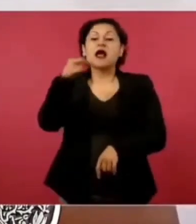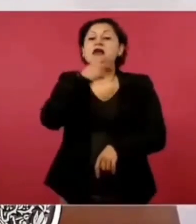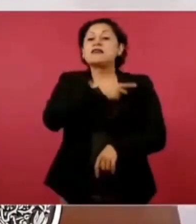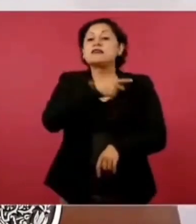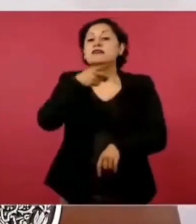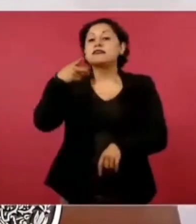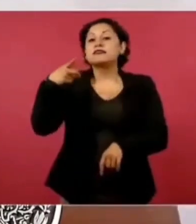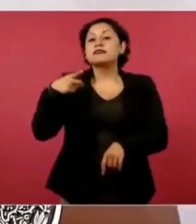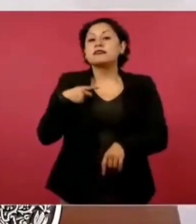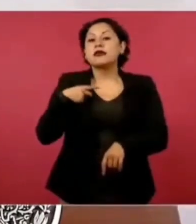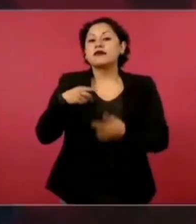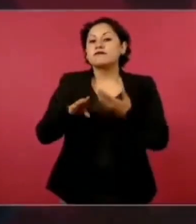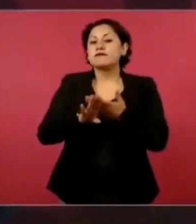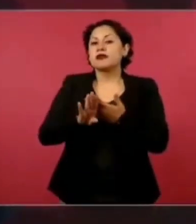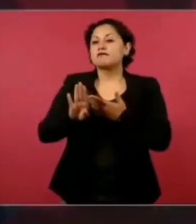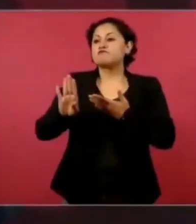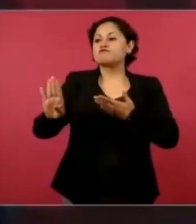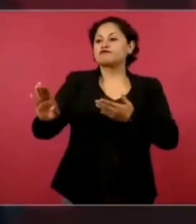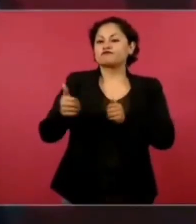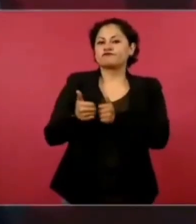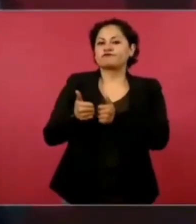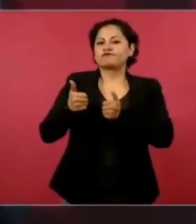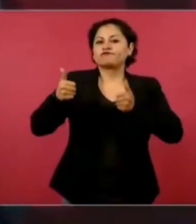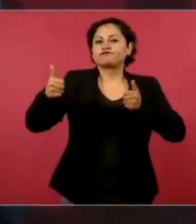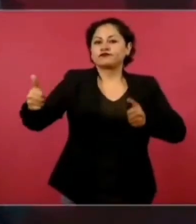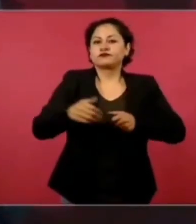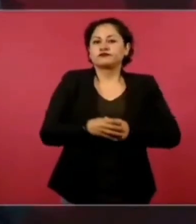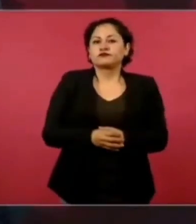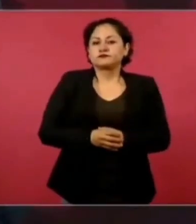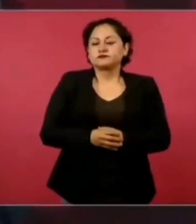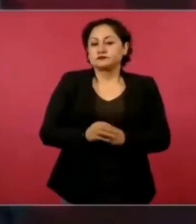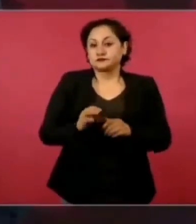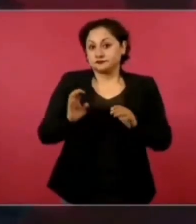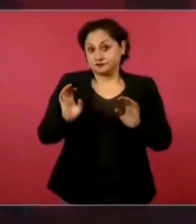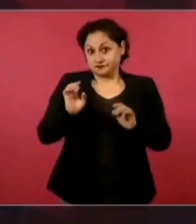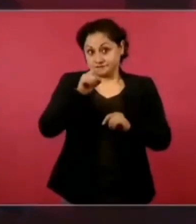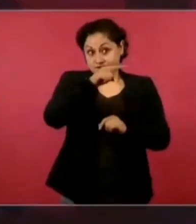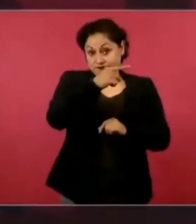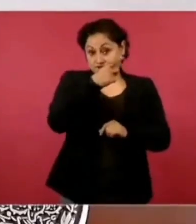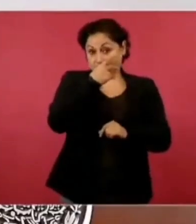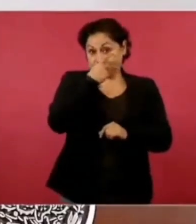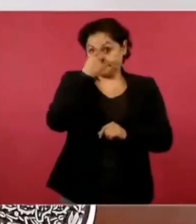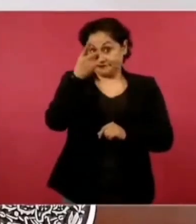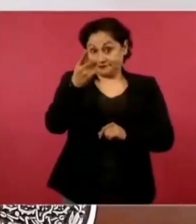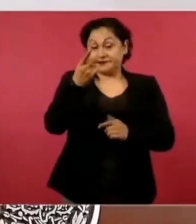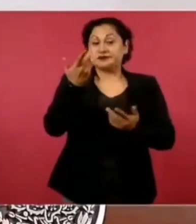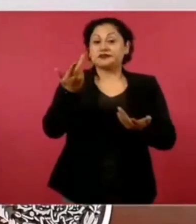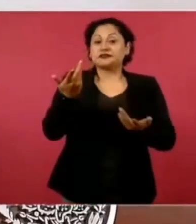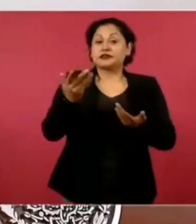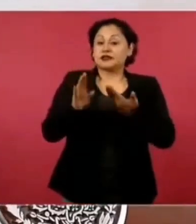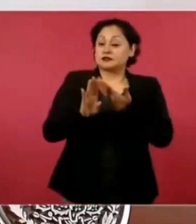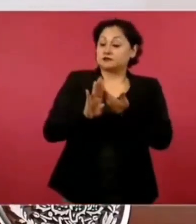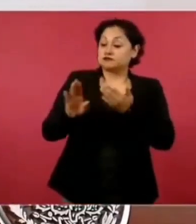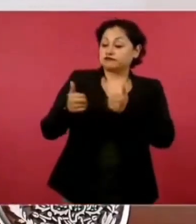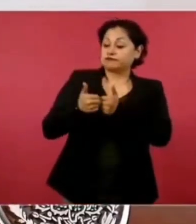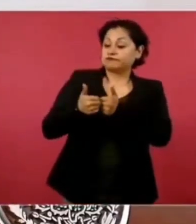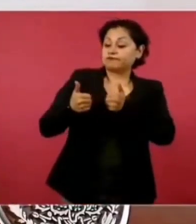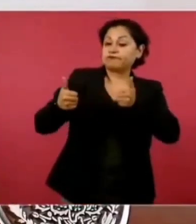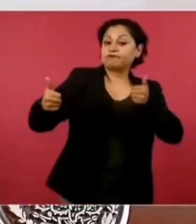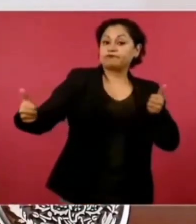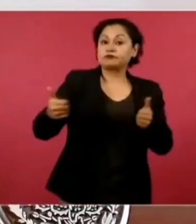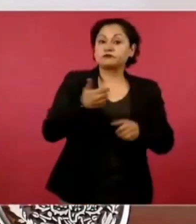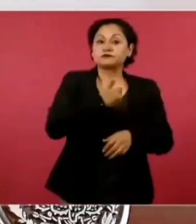De este… del presidente o de Andrés Manuel o de López Obrador o de ya saben quién.